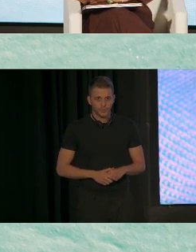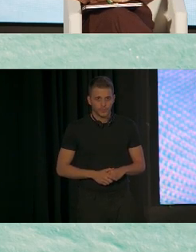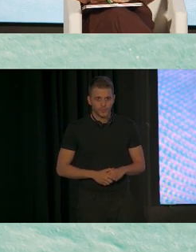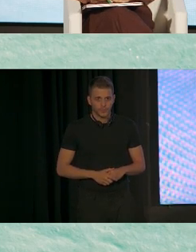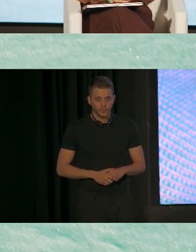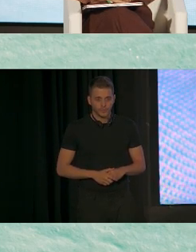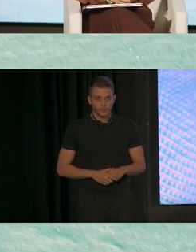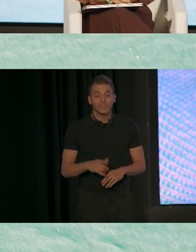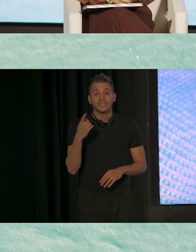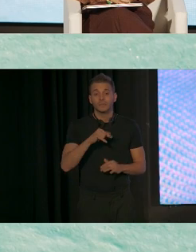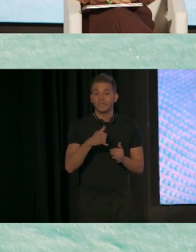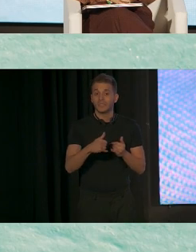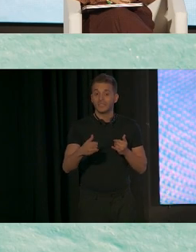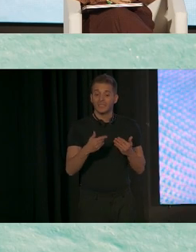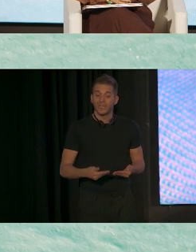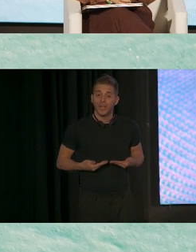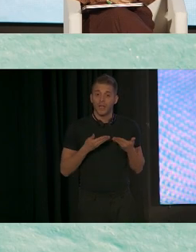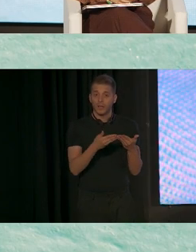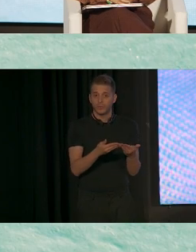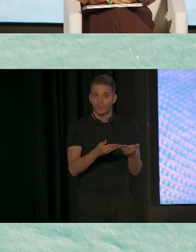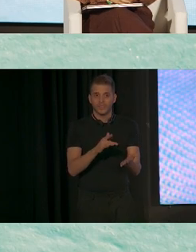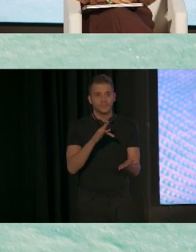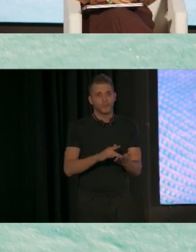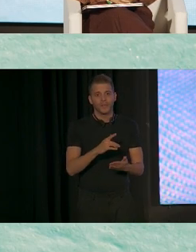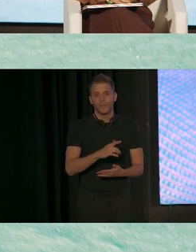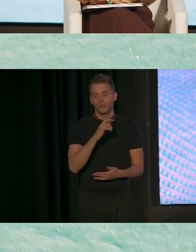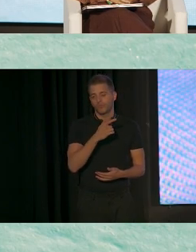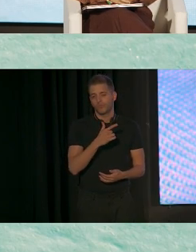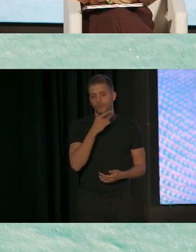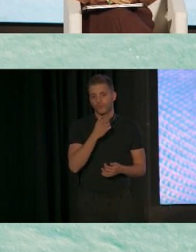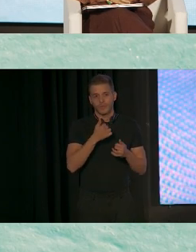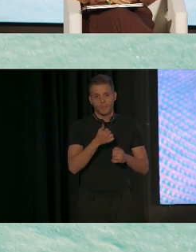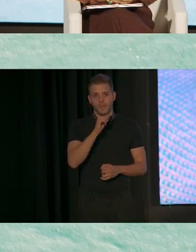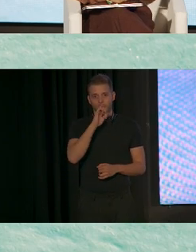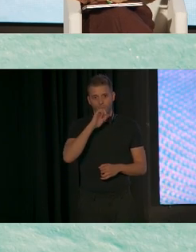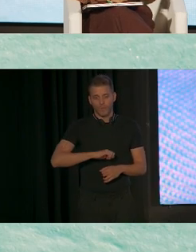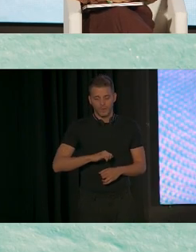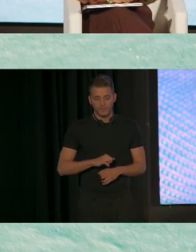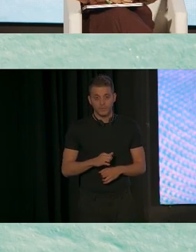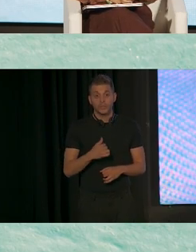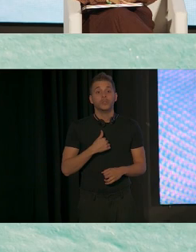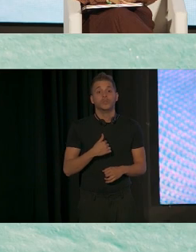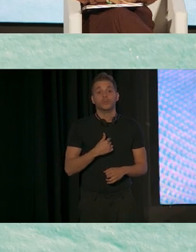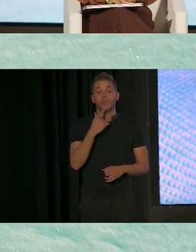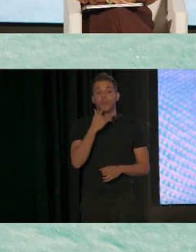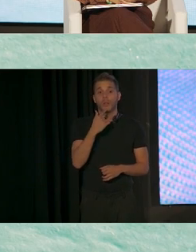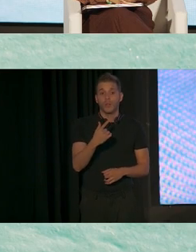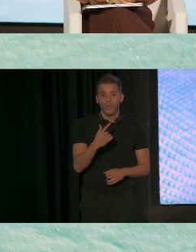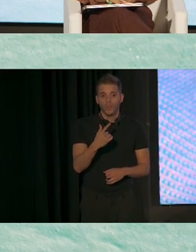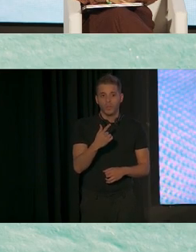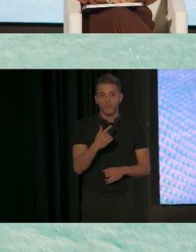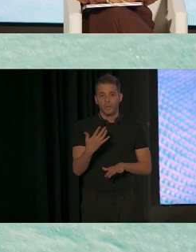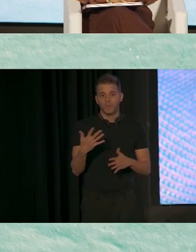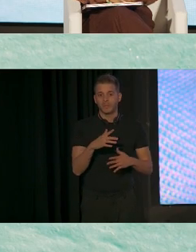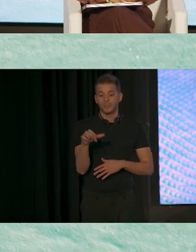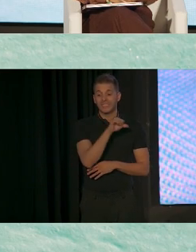Y la línea de ayuda, que es una de las favoritas. Yo hablo con bloqueo por lo menos 8 a 10